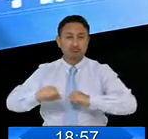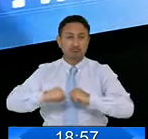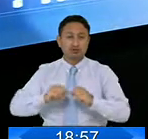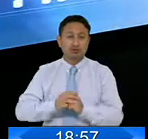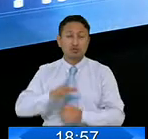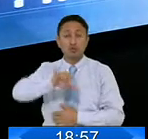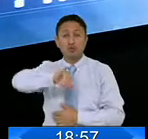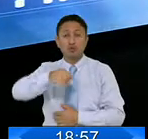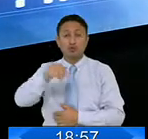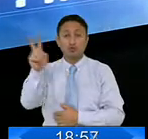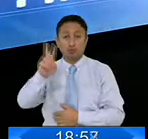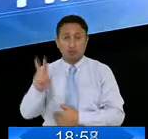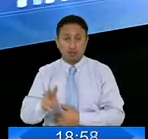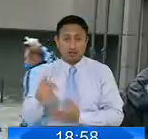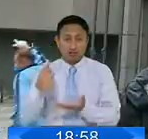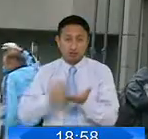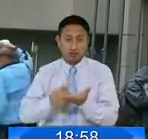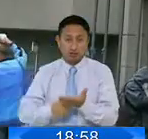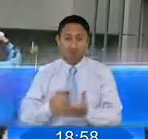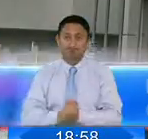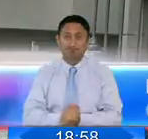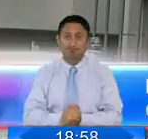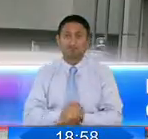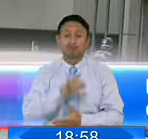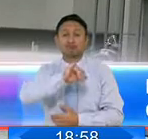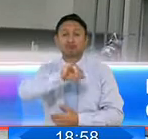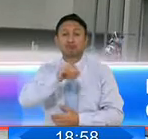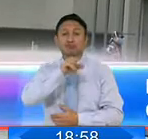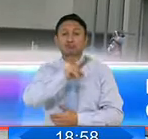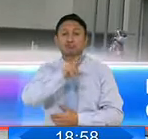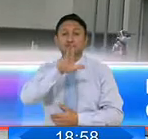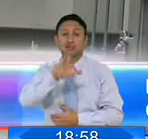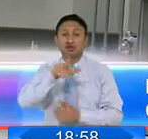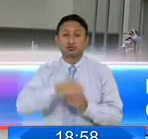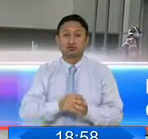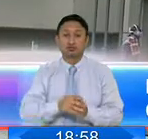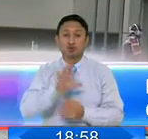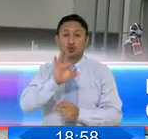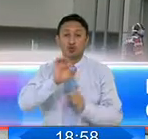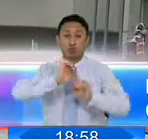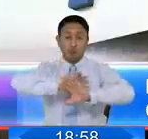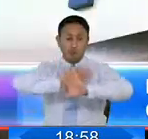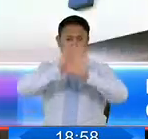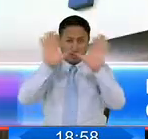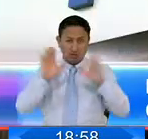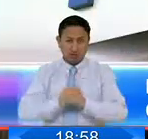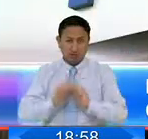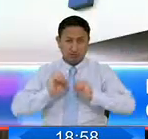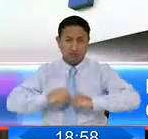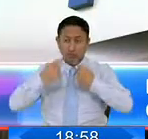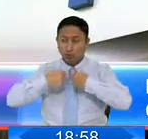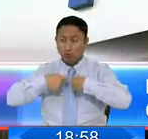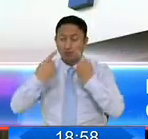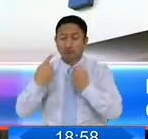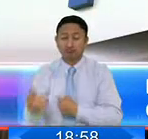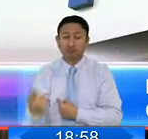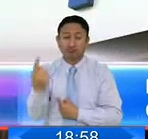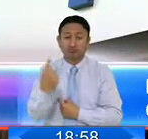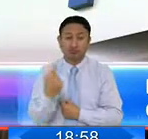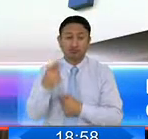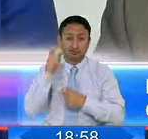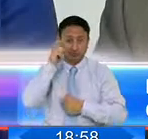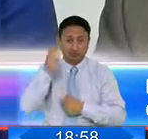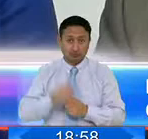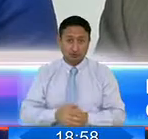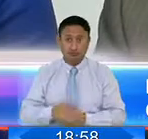este jueves y viernes. Para este jueves 23 de julio, a partir de las 9 de la mañana, fueron convocados a rendir versión en Fiscalía.